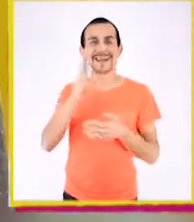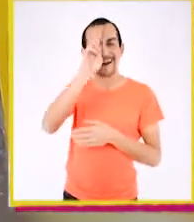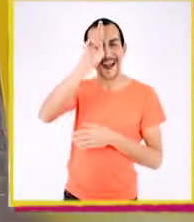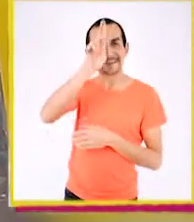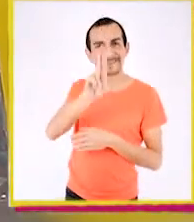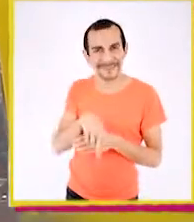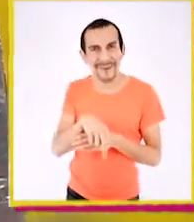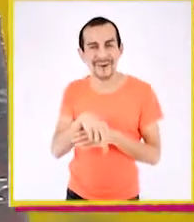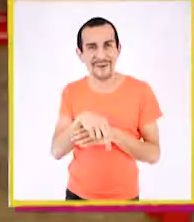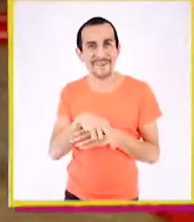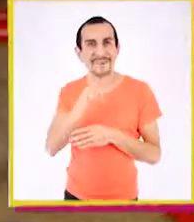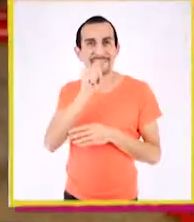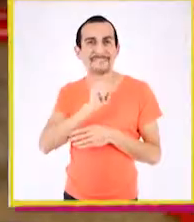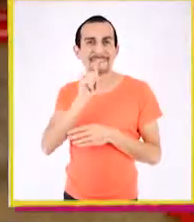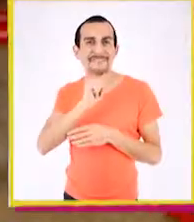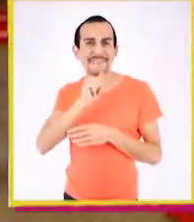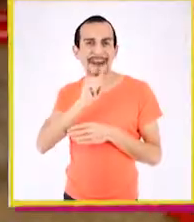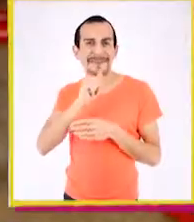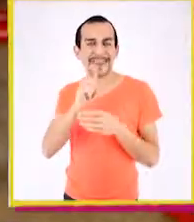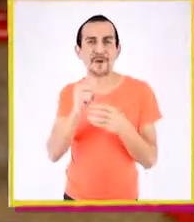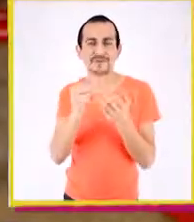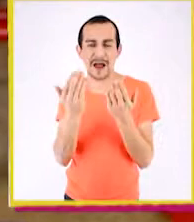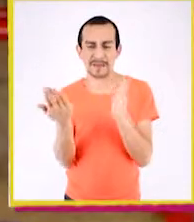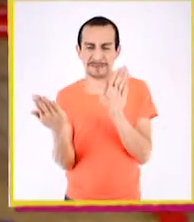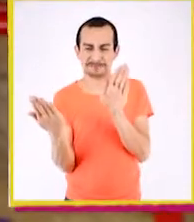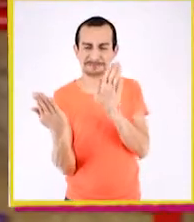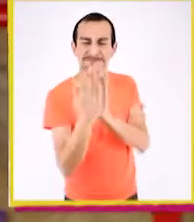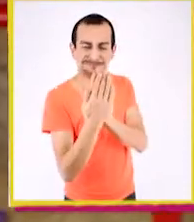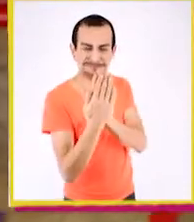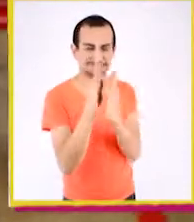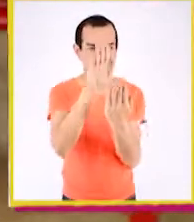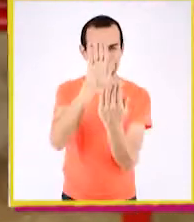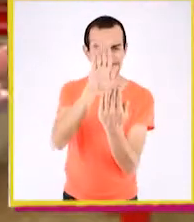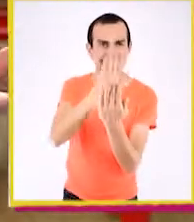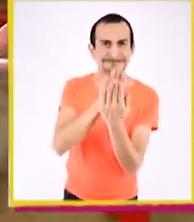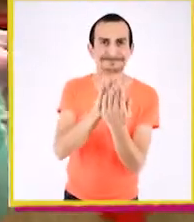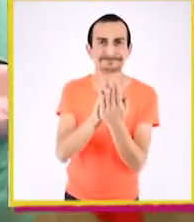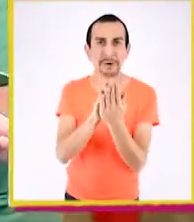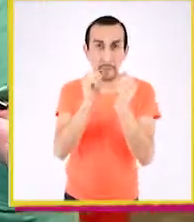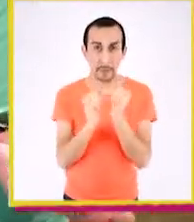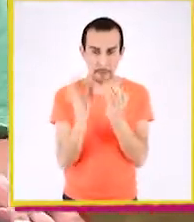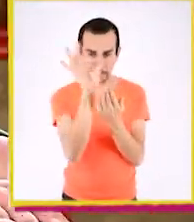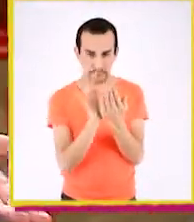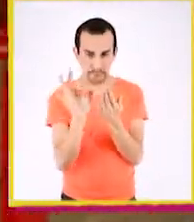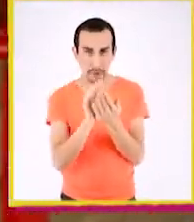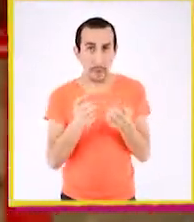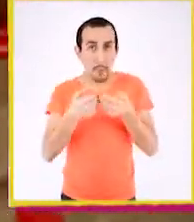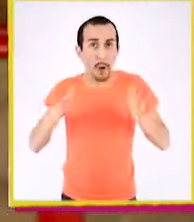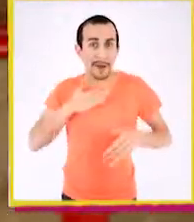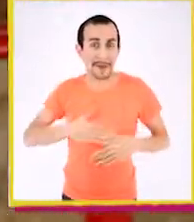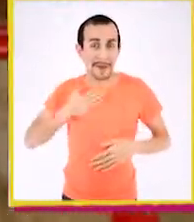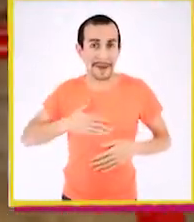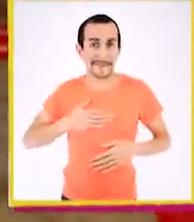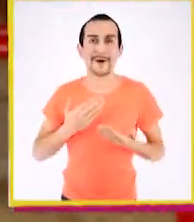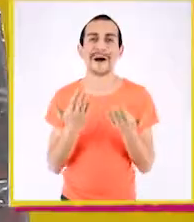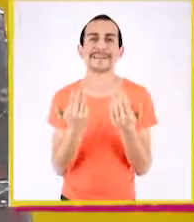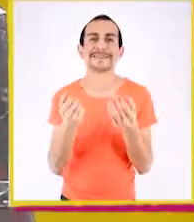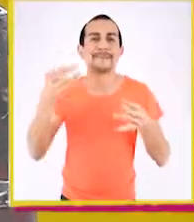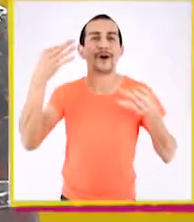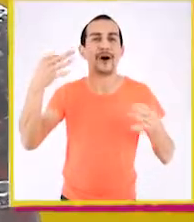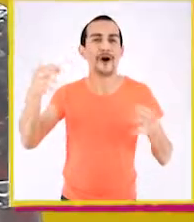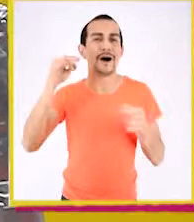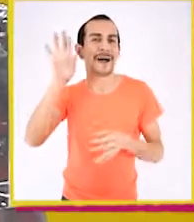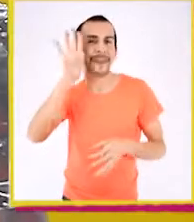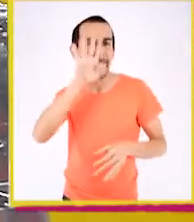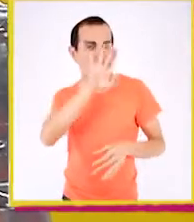¡Tienen razón! Nos falta una tapa o portada y la podemos decorar como nosotros queramos. Para esto necesitamos